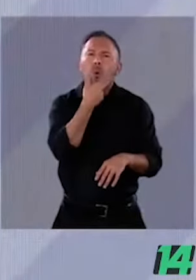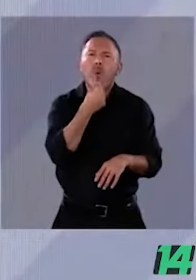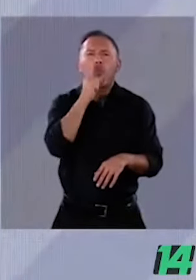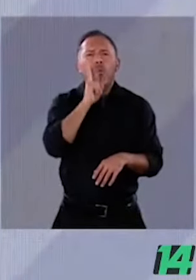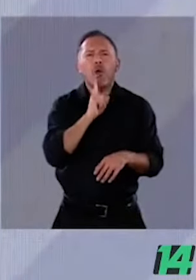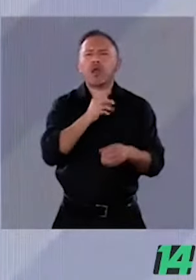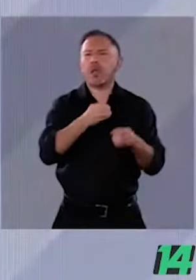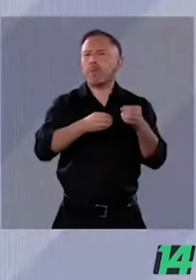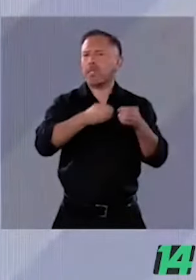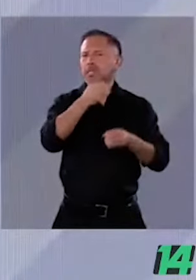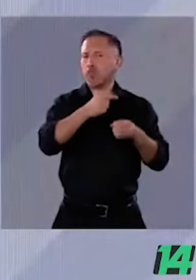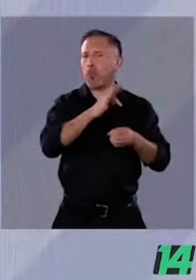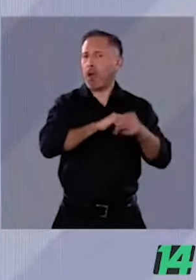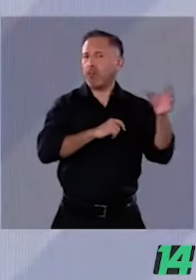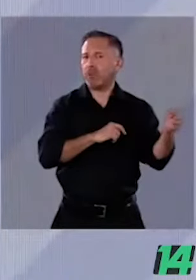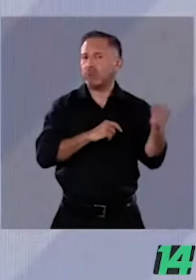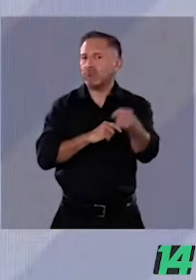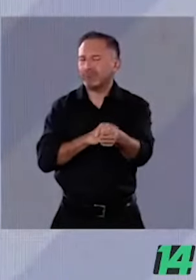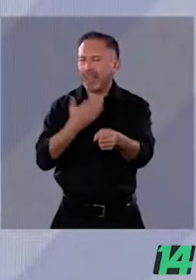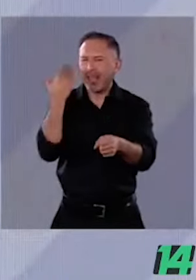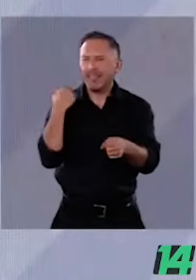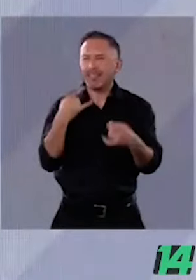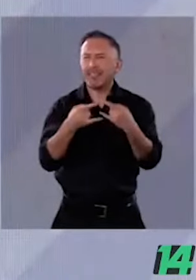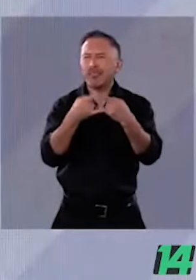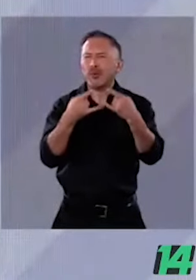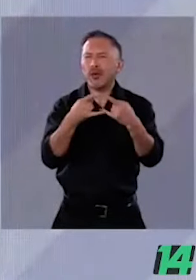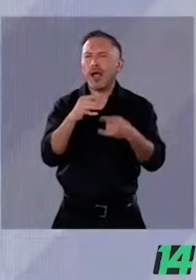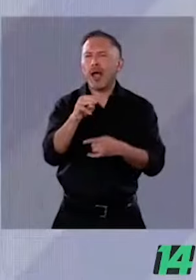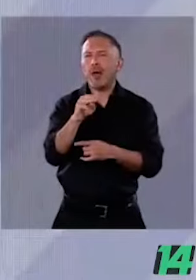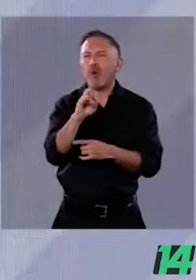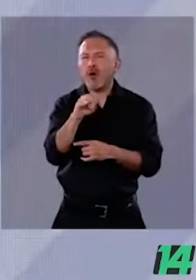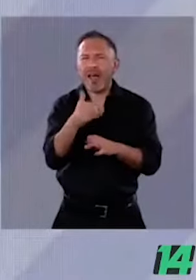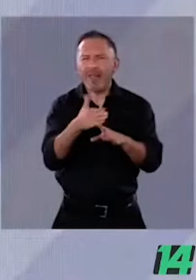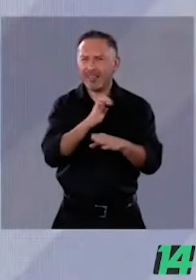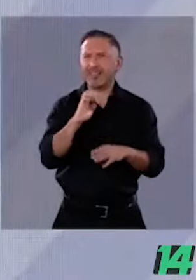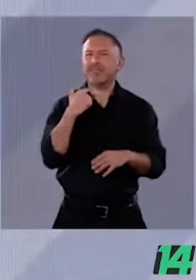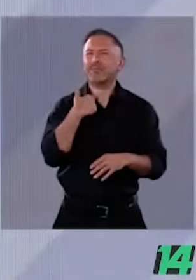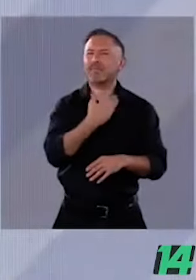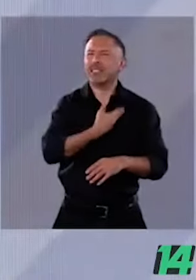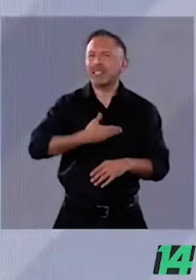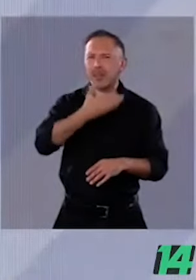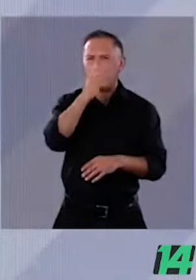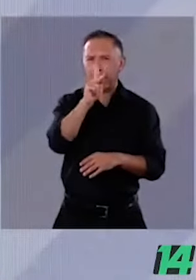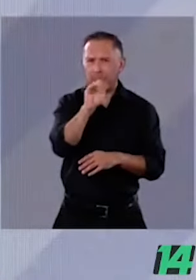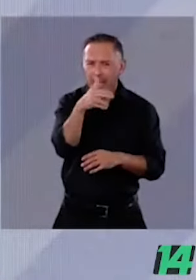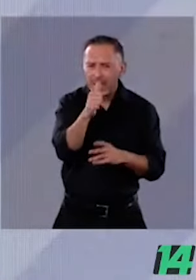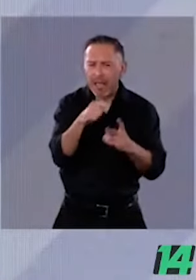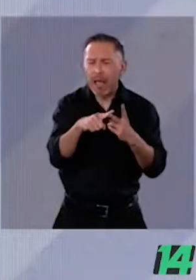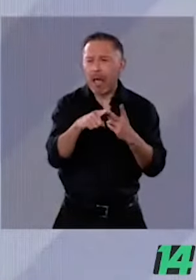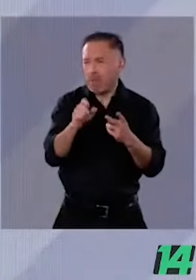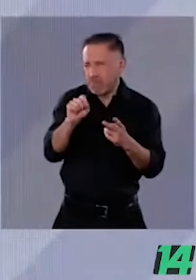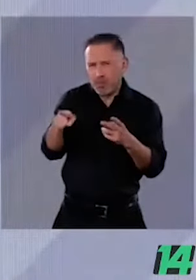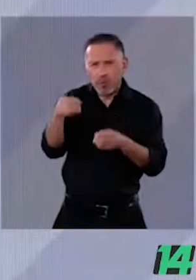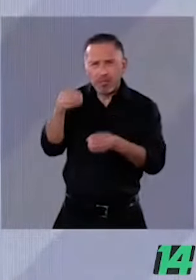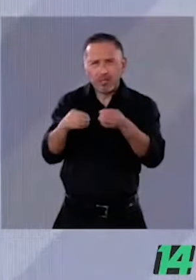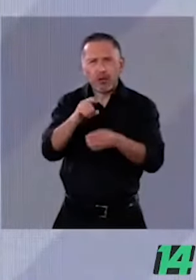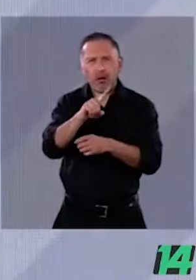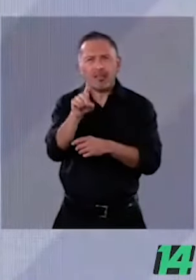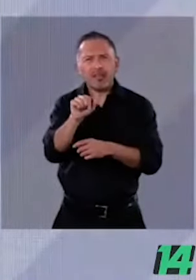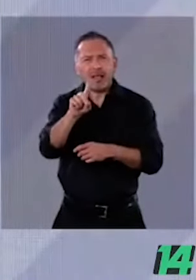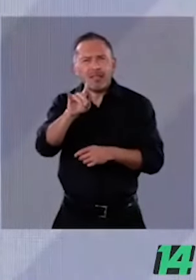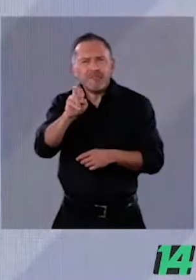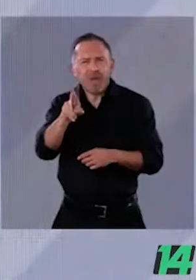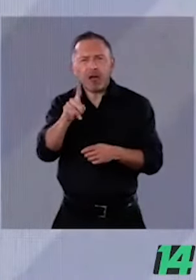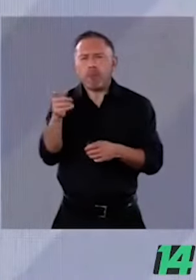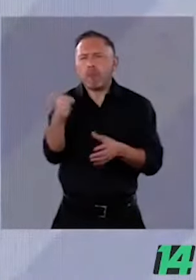Pasó con el caso Medina Mora, con el gobierno de Peña Nieto, pasó con el caso de Saldívar y ha pasado con muchos casos. Necesitamos autonomía verdadera